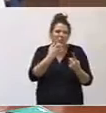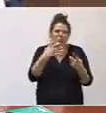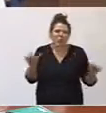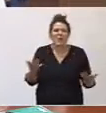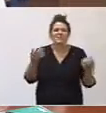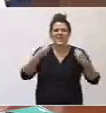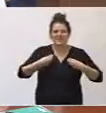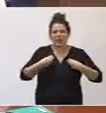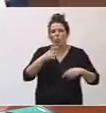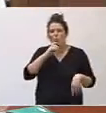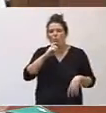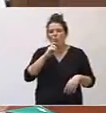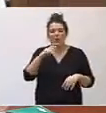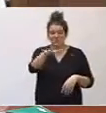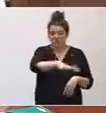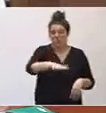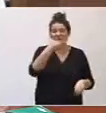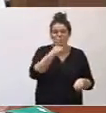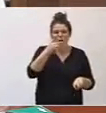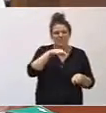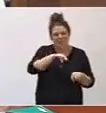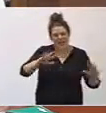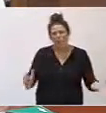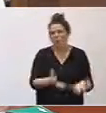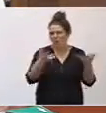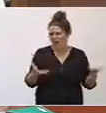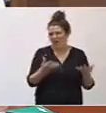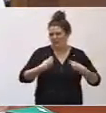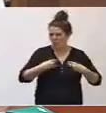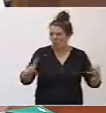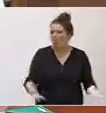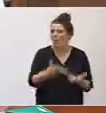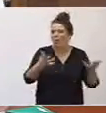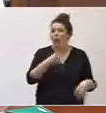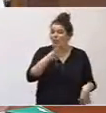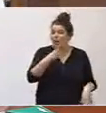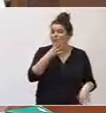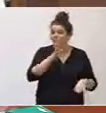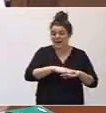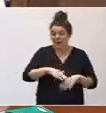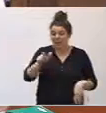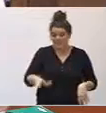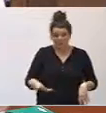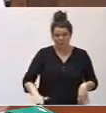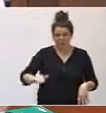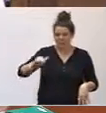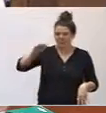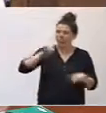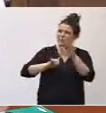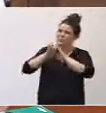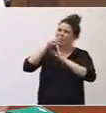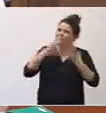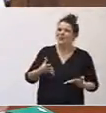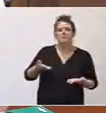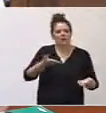escuelas conscientes de que éstas suponen un entorno fundamental para el desarrollo de la persona. Incluso la